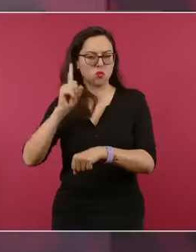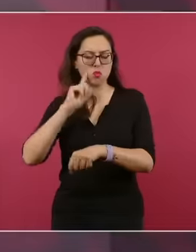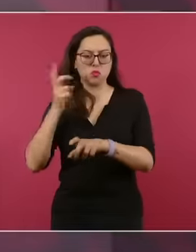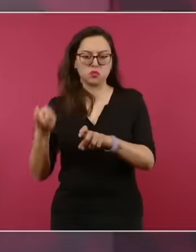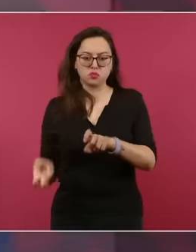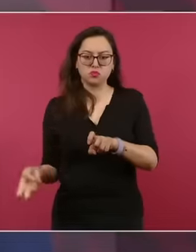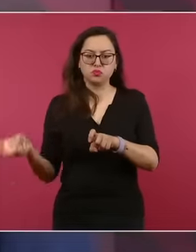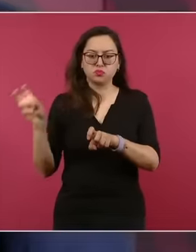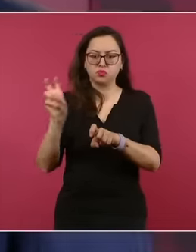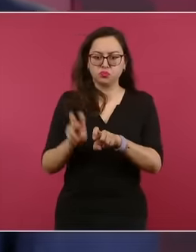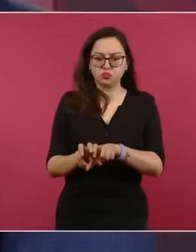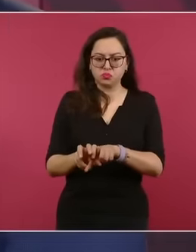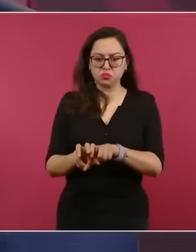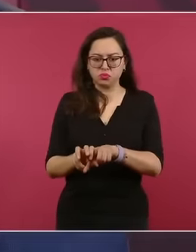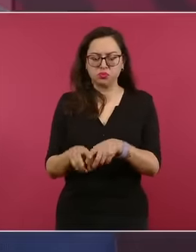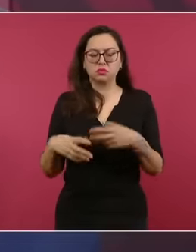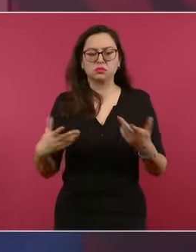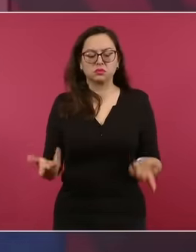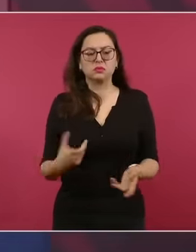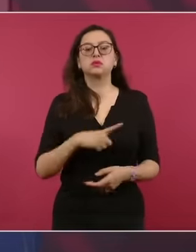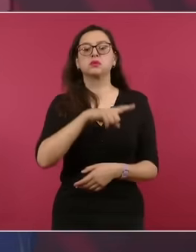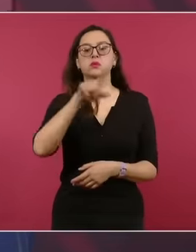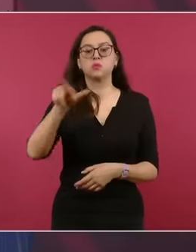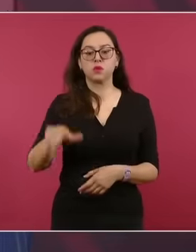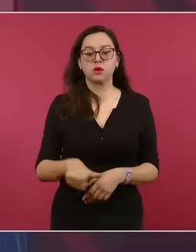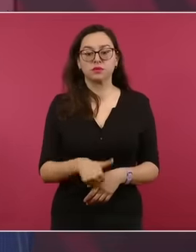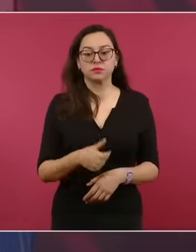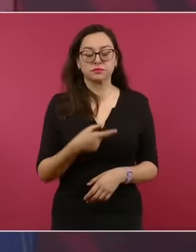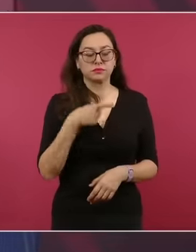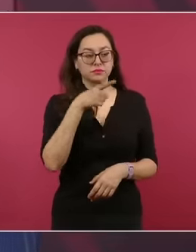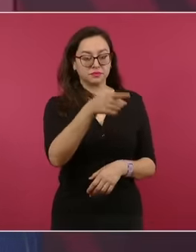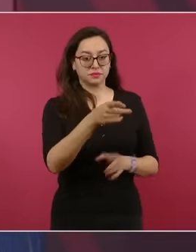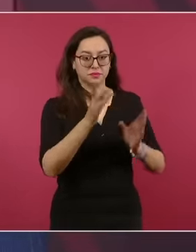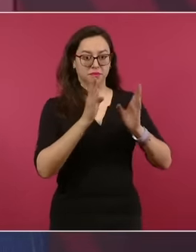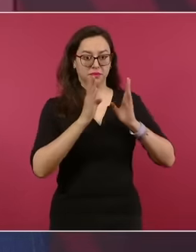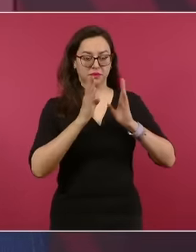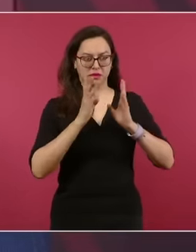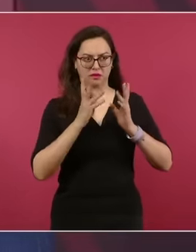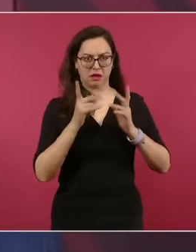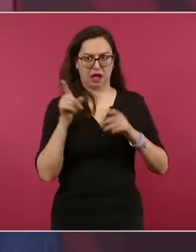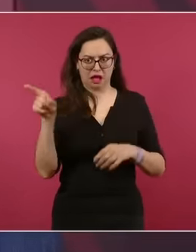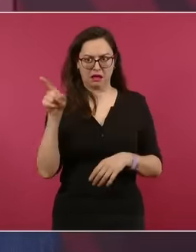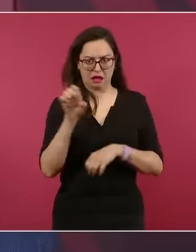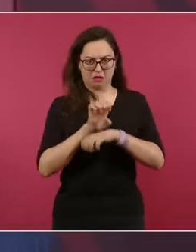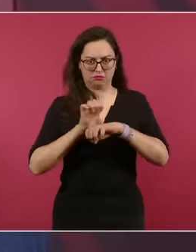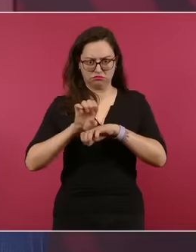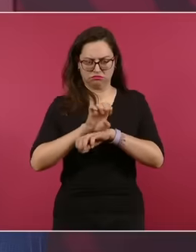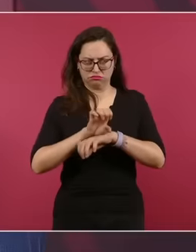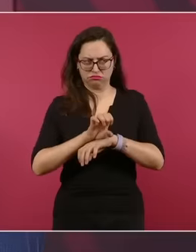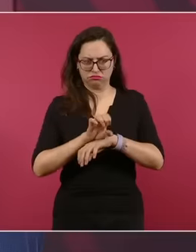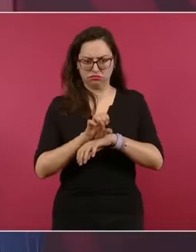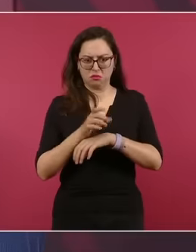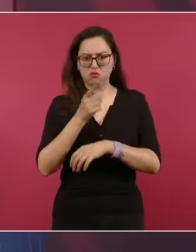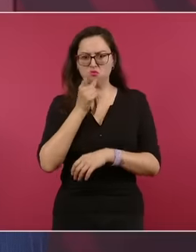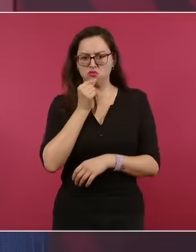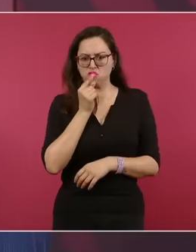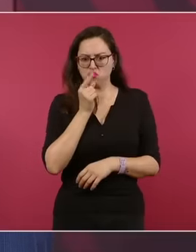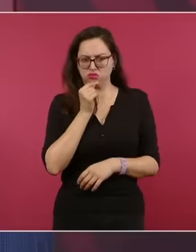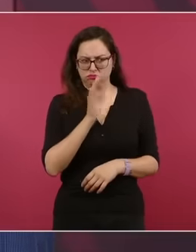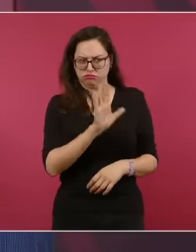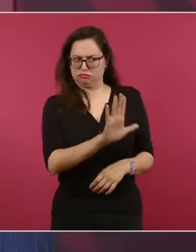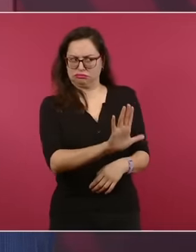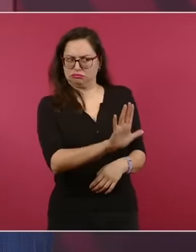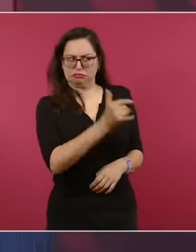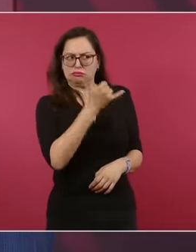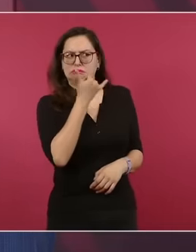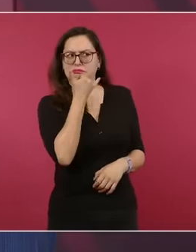declararon… no nos han pedido todavía el permiso para que venga un avión